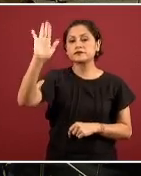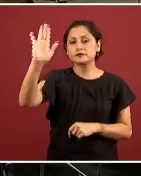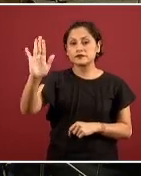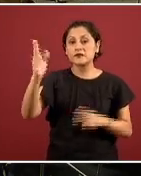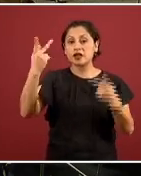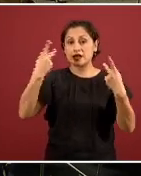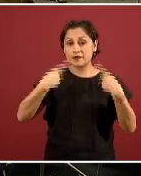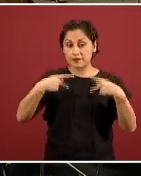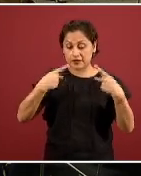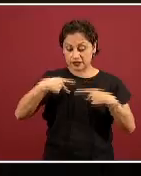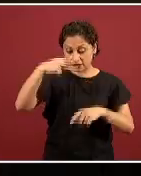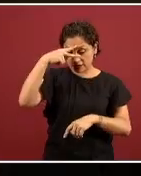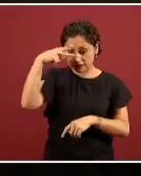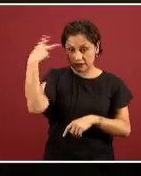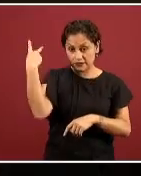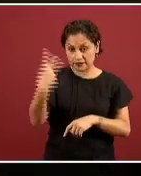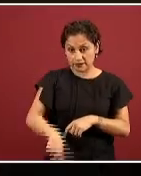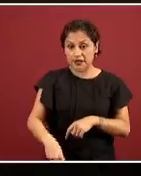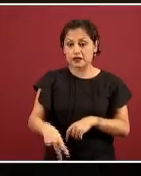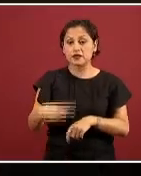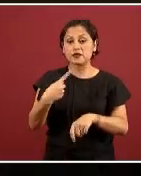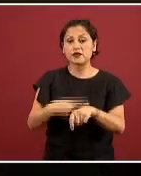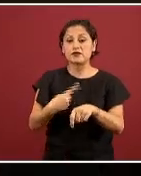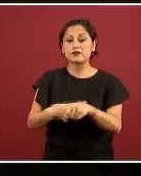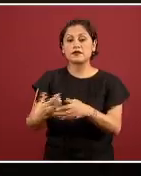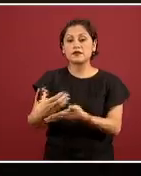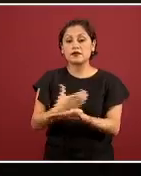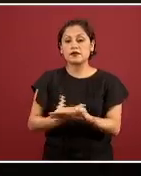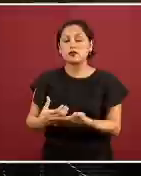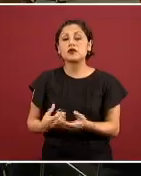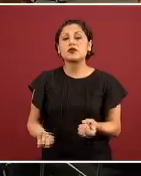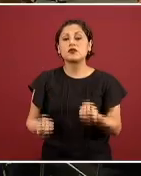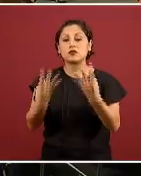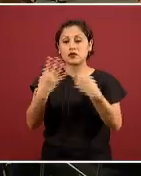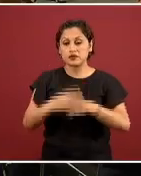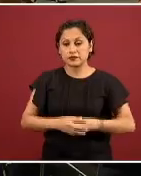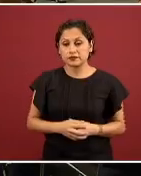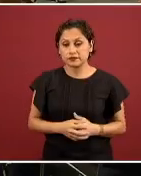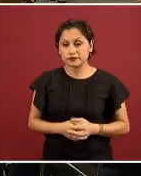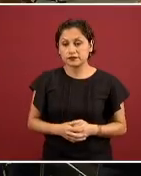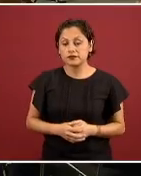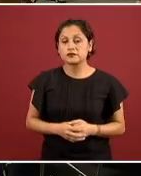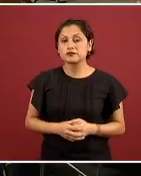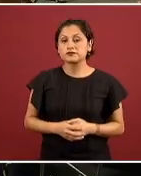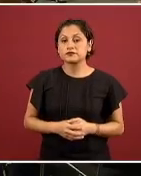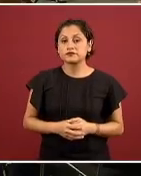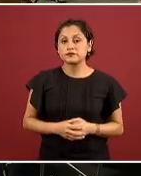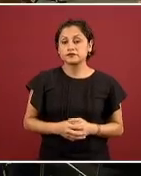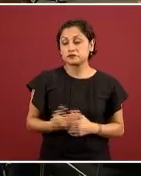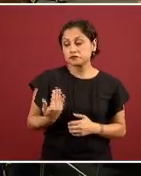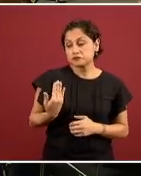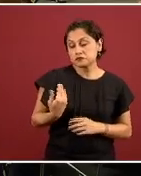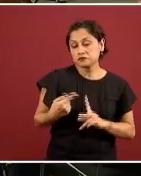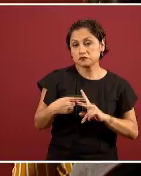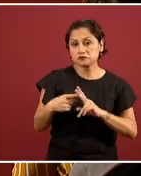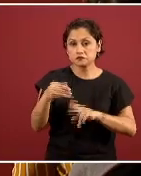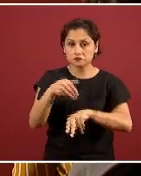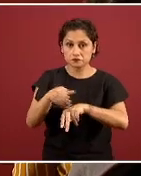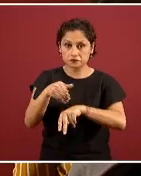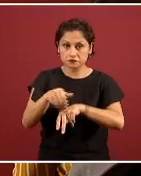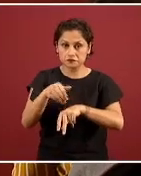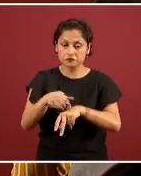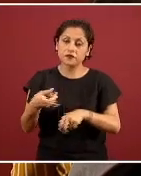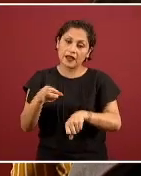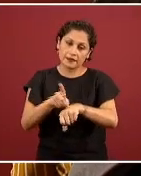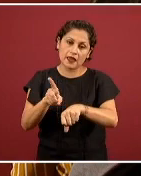México se han curado de la enfermedad? no tengo ese dato ¿se han recuperado? Sí, han recuperado la última estadística y esto varía día